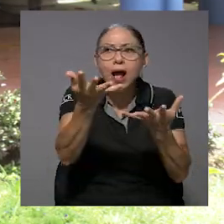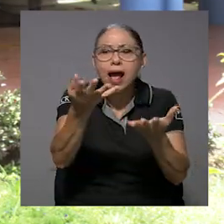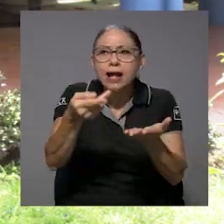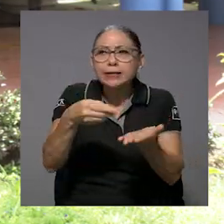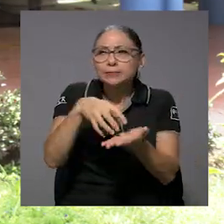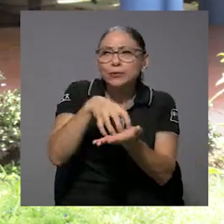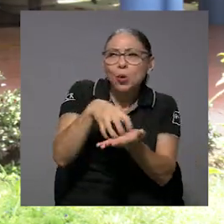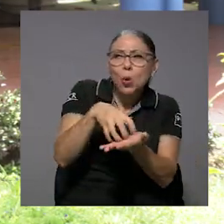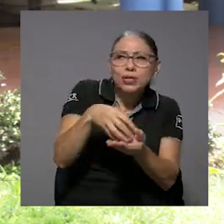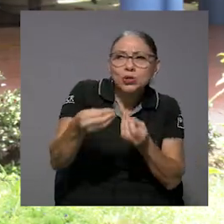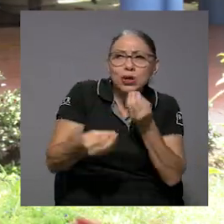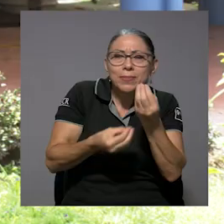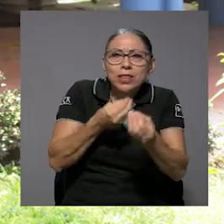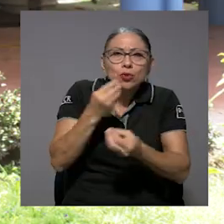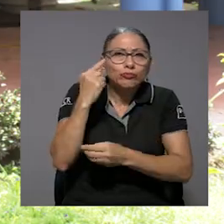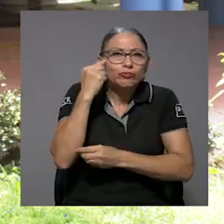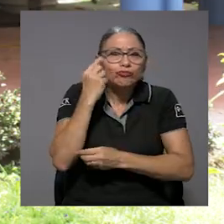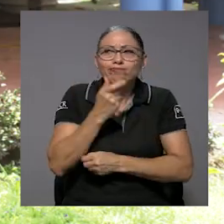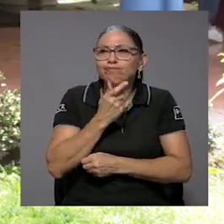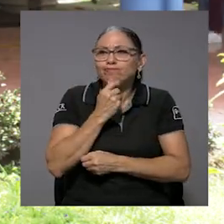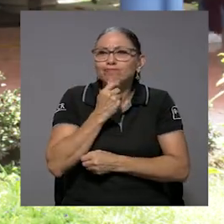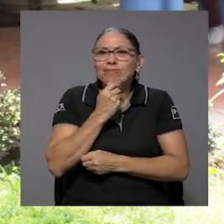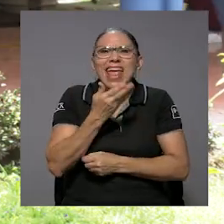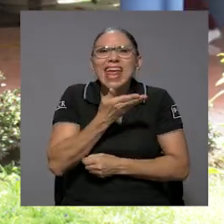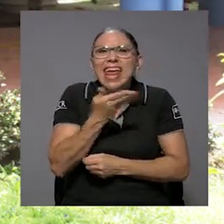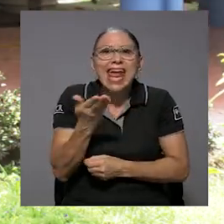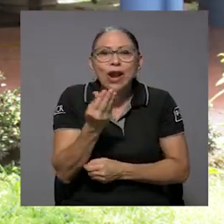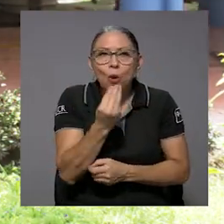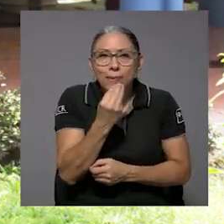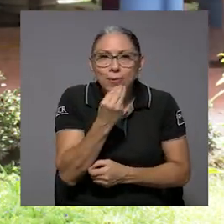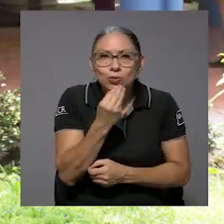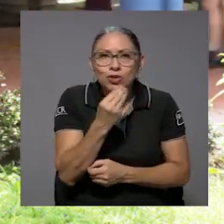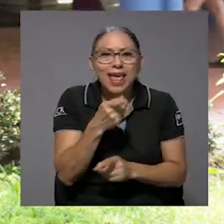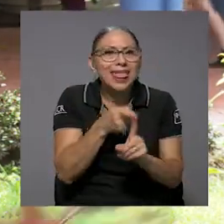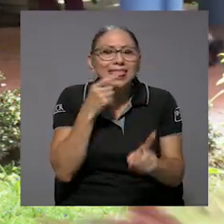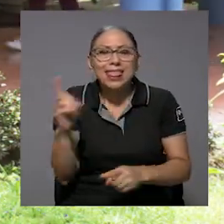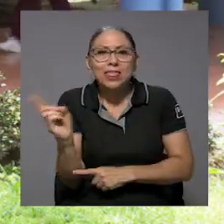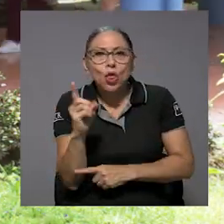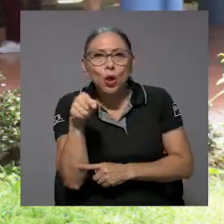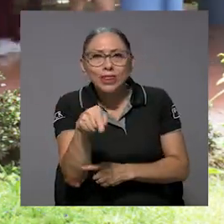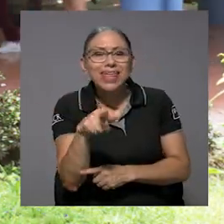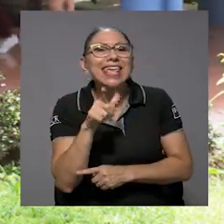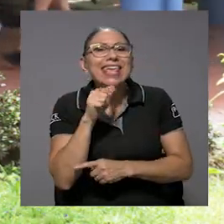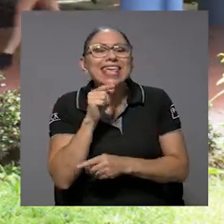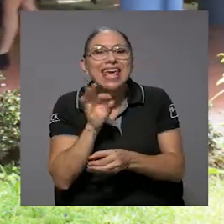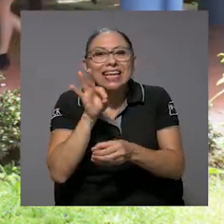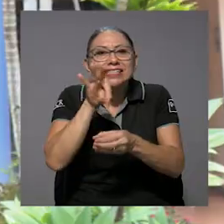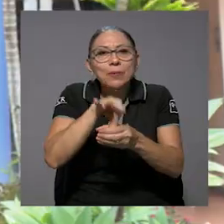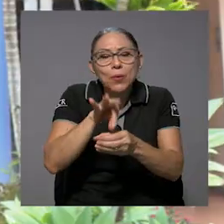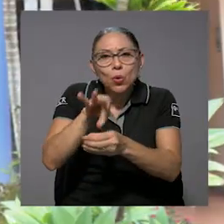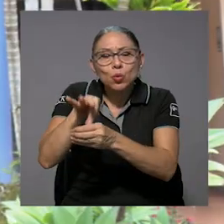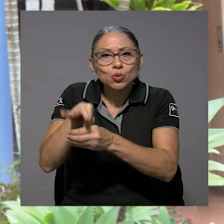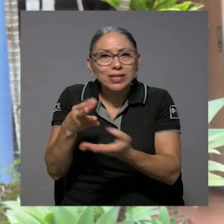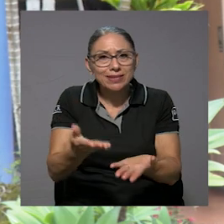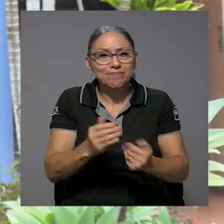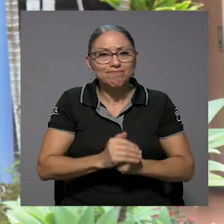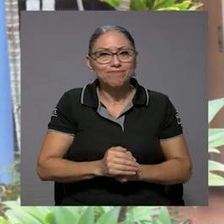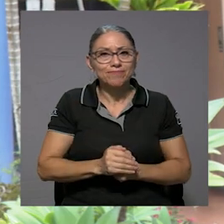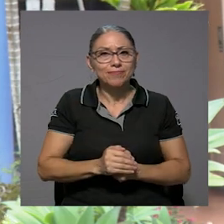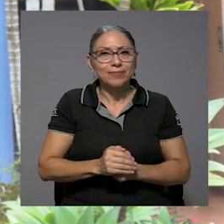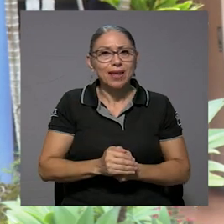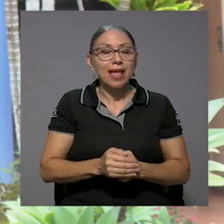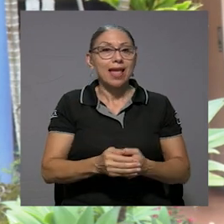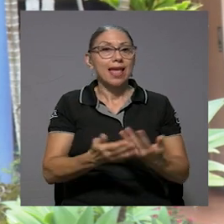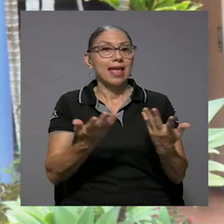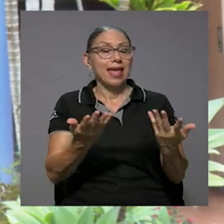cuestionamiento de qué es lo que comemos, de dónde viene lo que comemos, quiénes lo producen. La atención